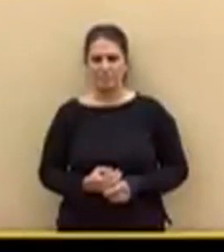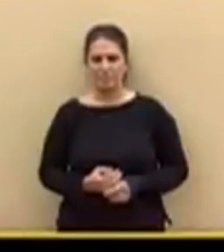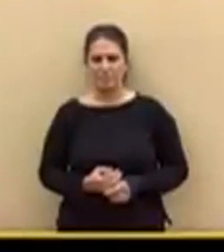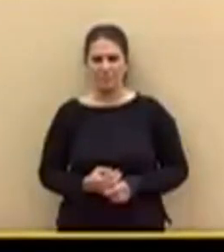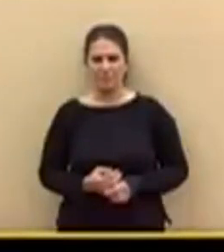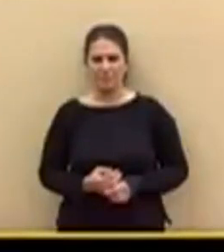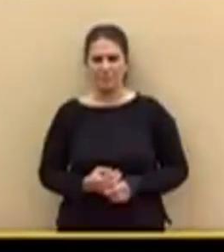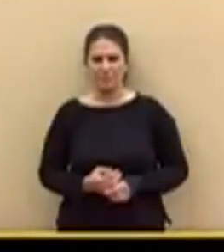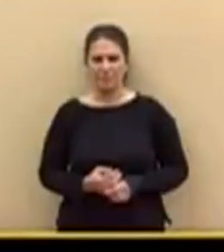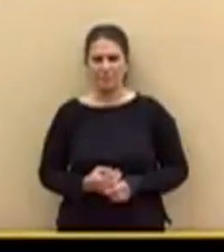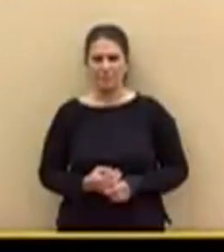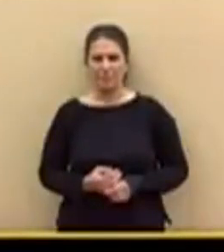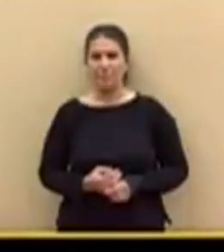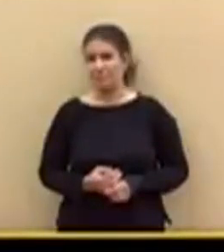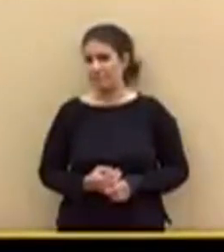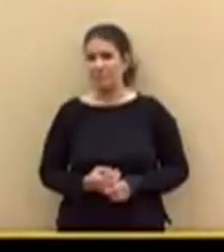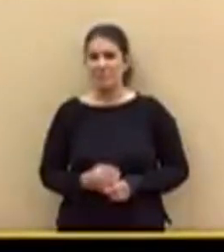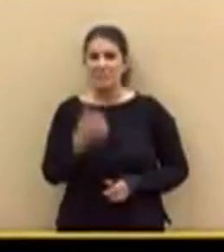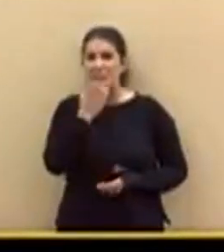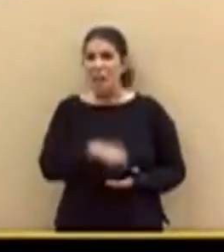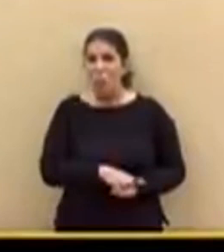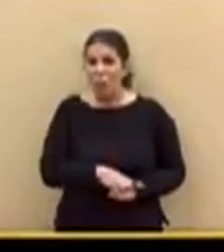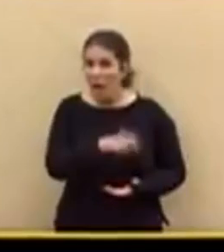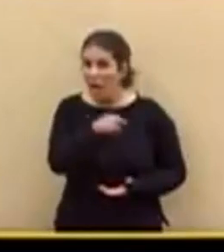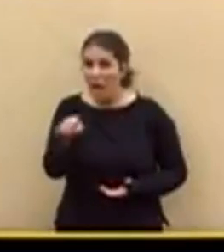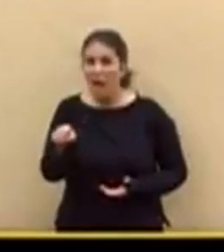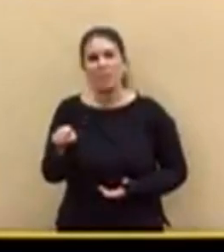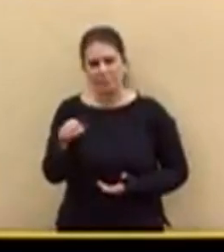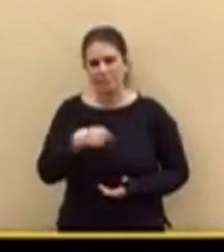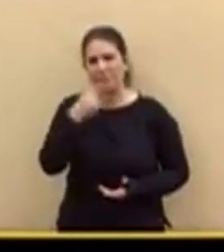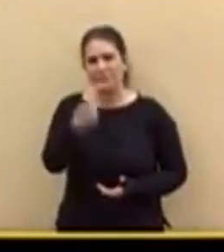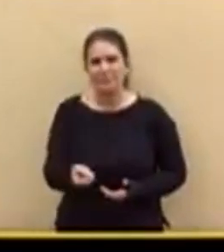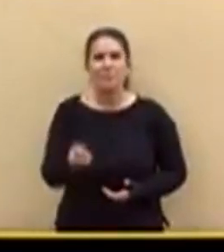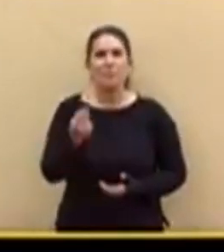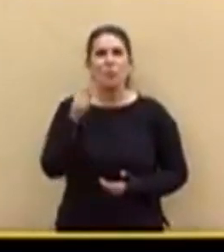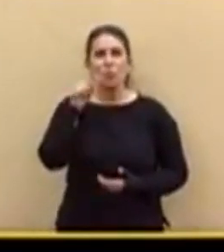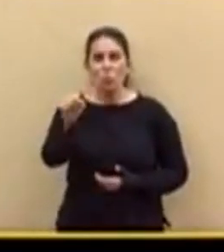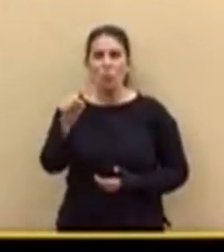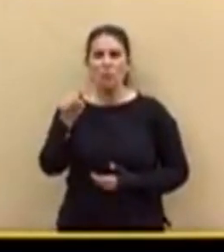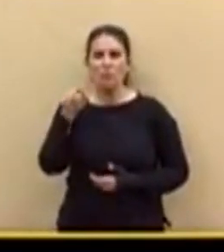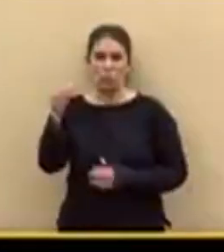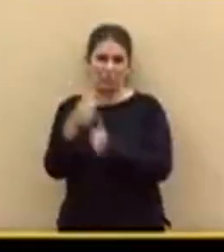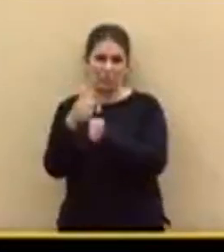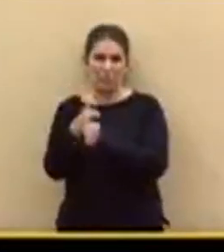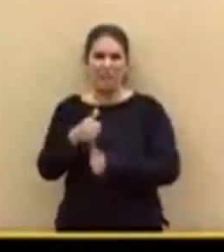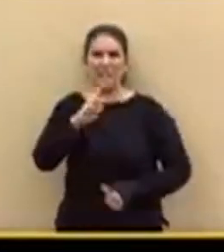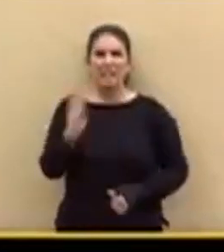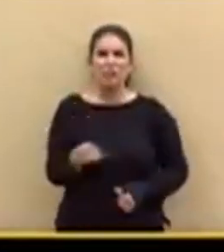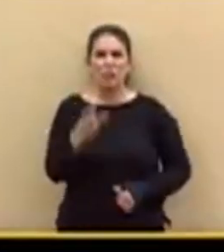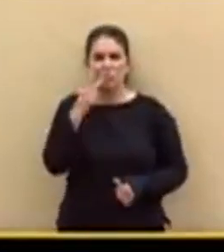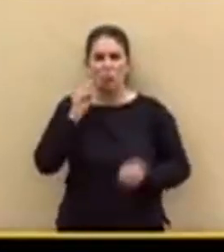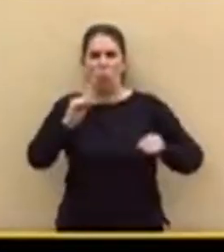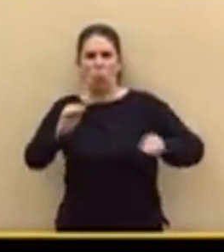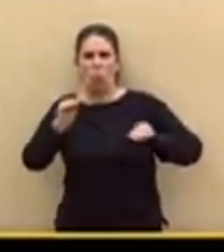Y, por si alguien tenía alguna duda, han dedicado a usted y su telonero más de tres horas a exaltar la dictadura franquista.